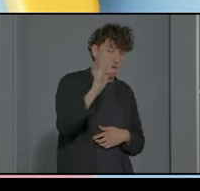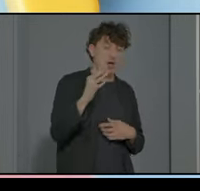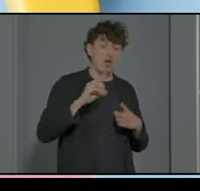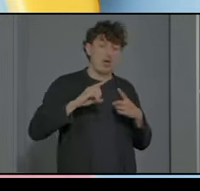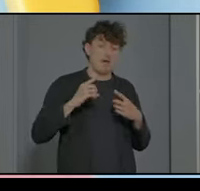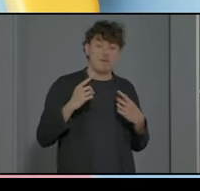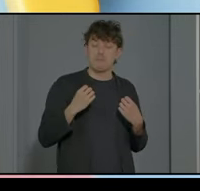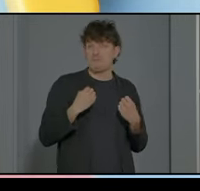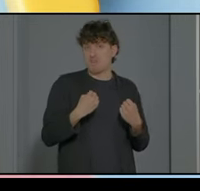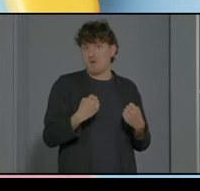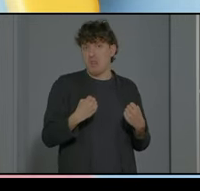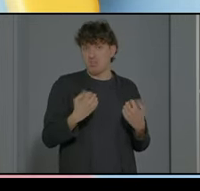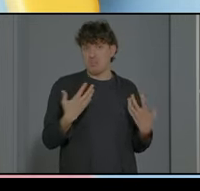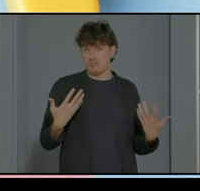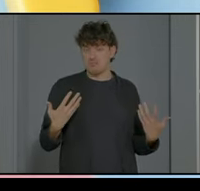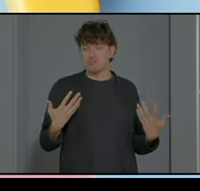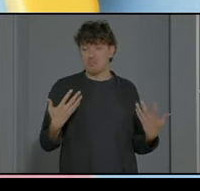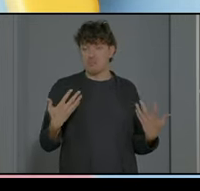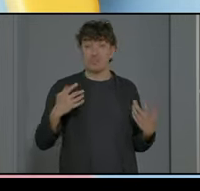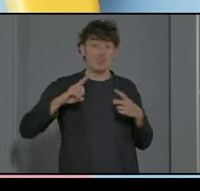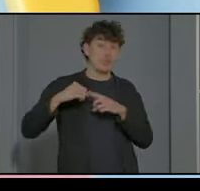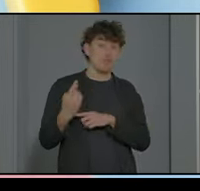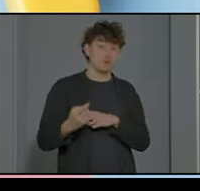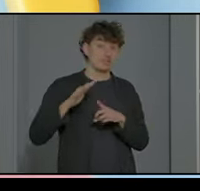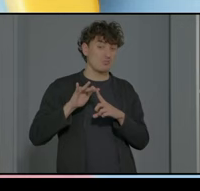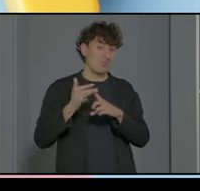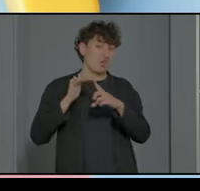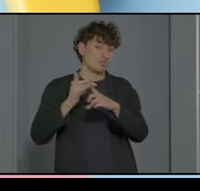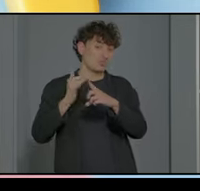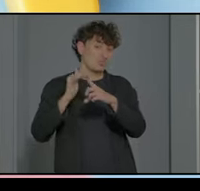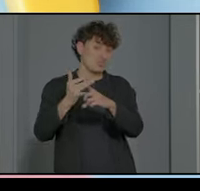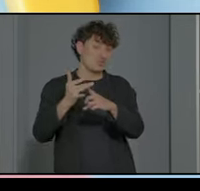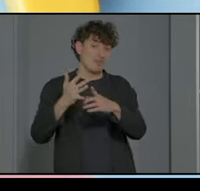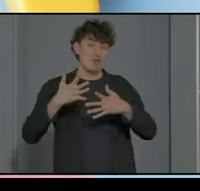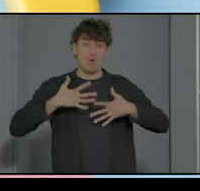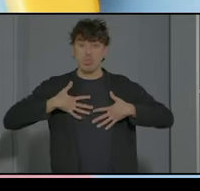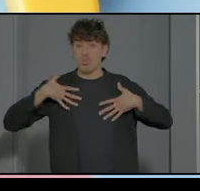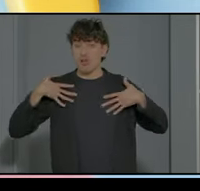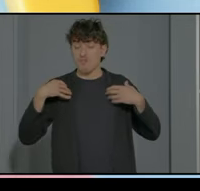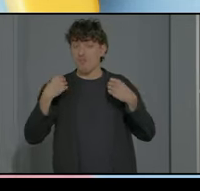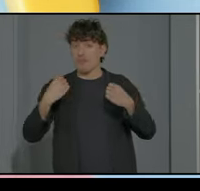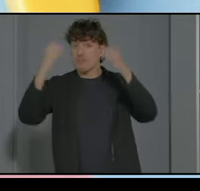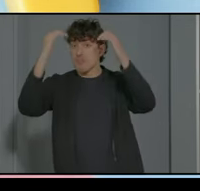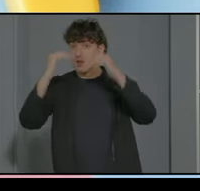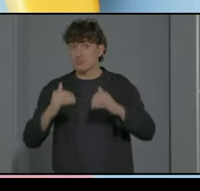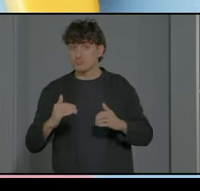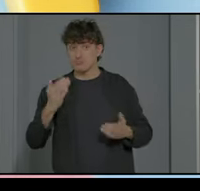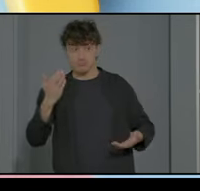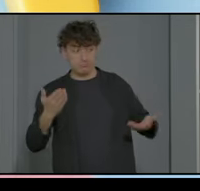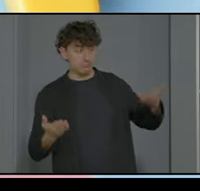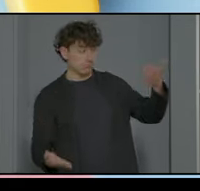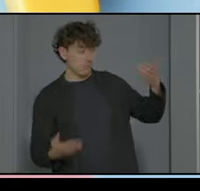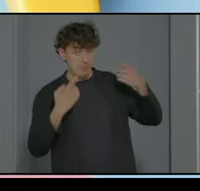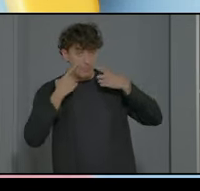fuerza respecto a otras situaciones posteriores que no tienen tanta fuerza a nivel emocional entonces yo creo que eso hay que mimarlo mucho esa